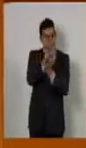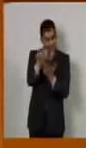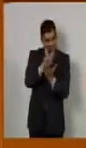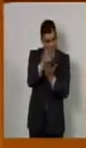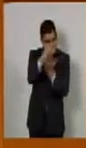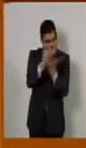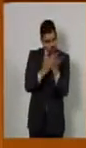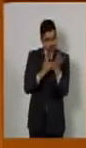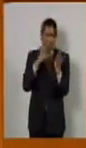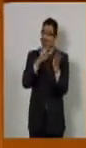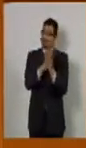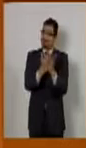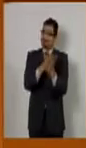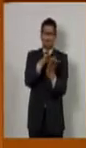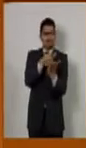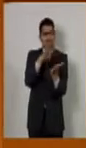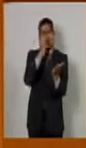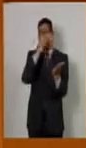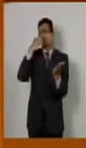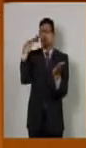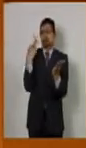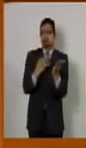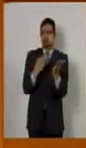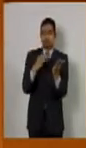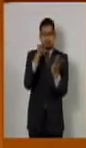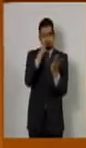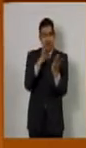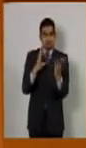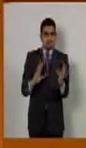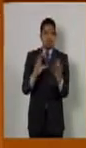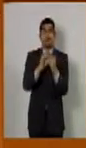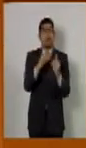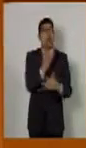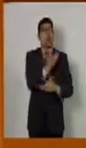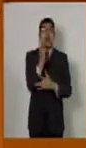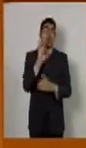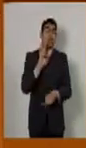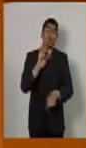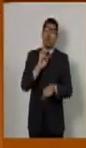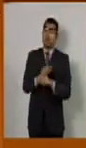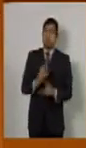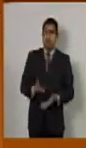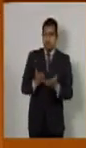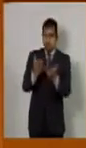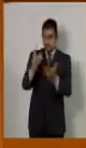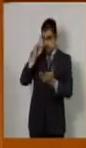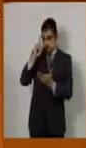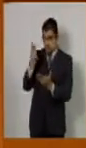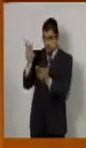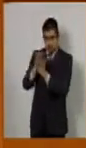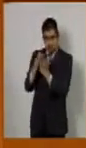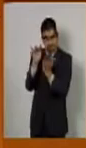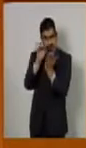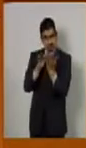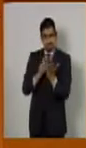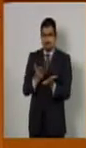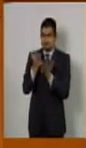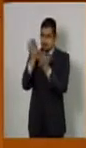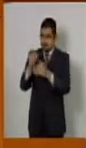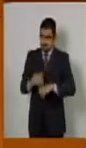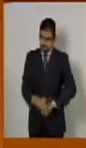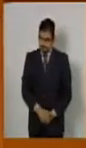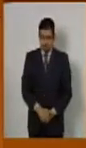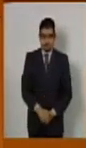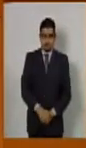excelente, pero excelente lectura que les recomiendo leer.